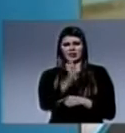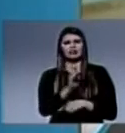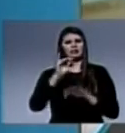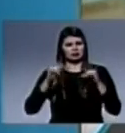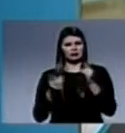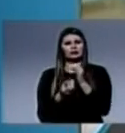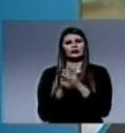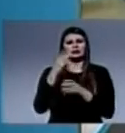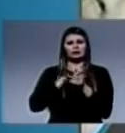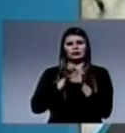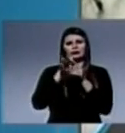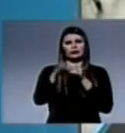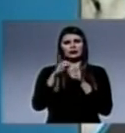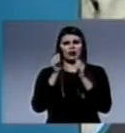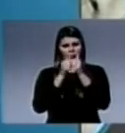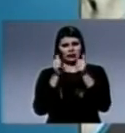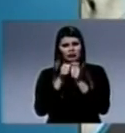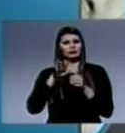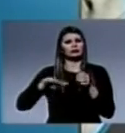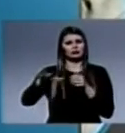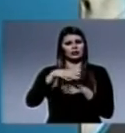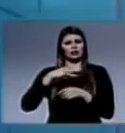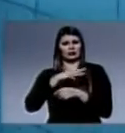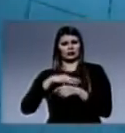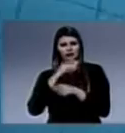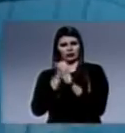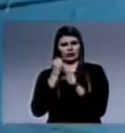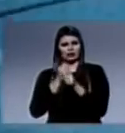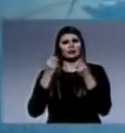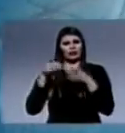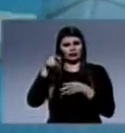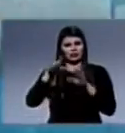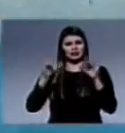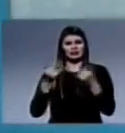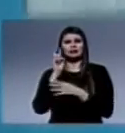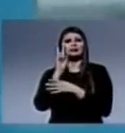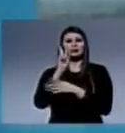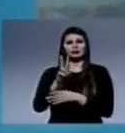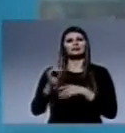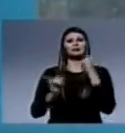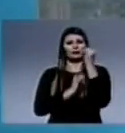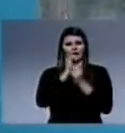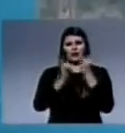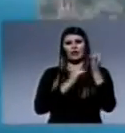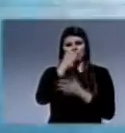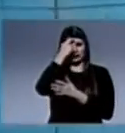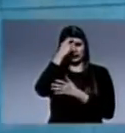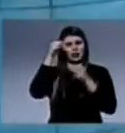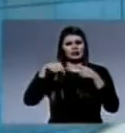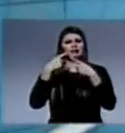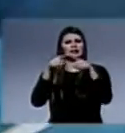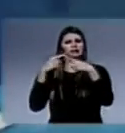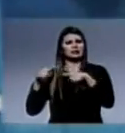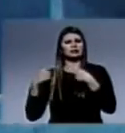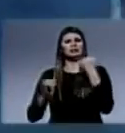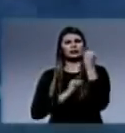remansito de la mano de profesionales misioneros. Usted ya está en el centro de la información. Estas y otras